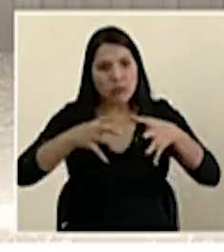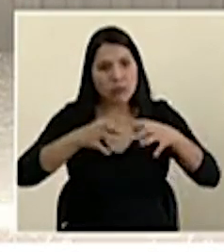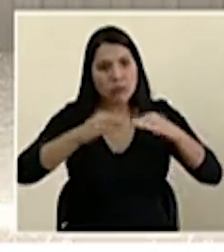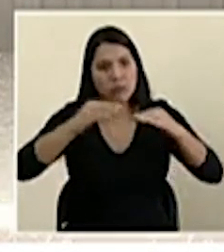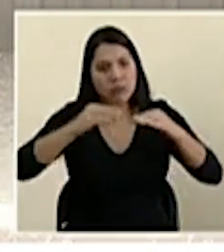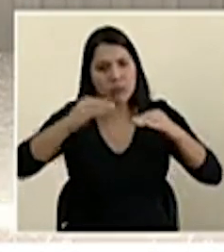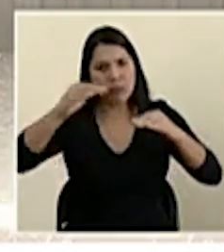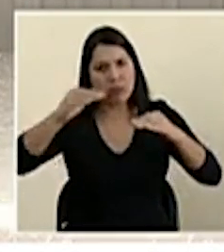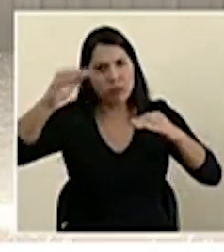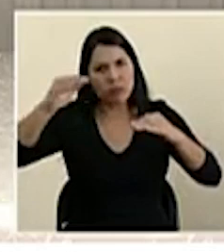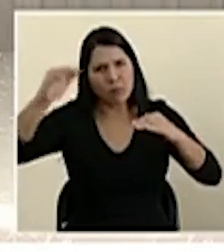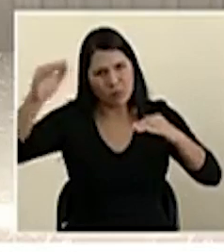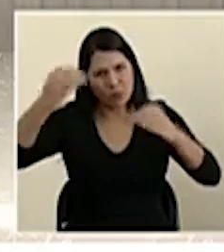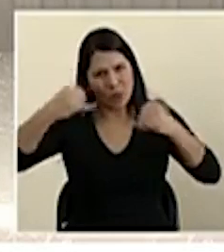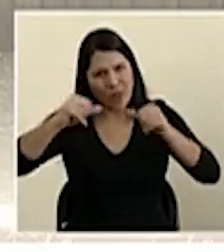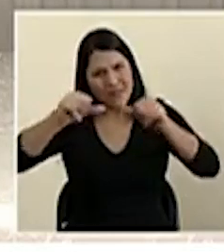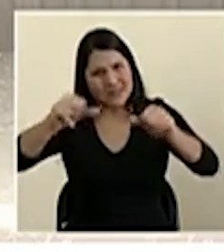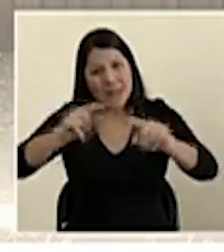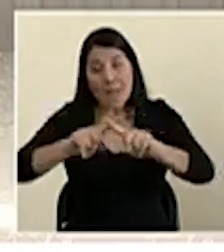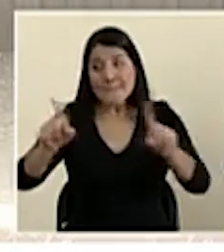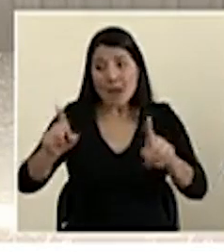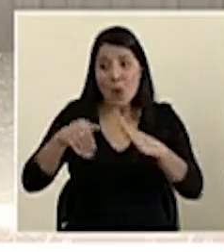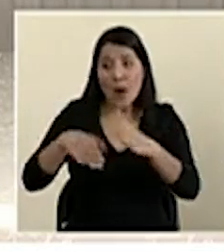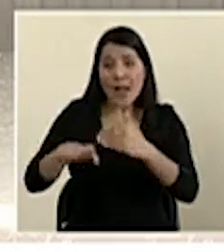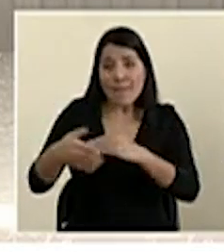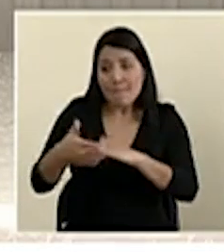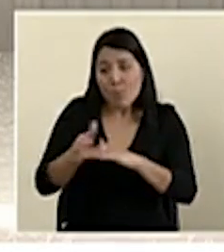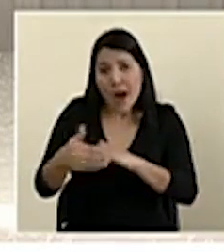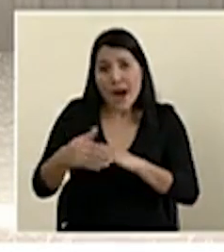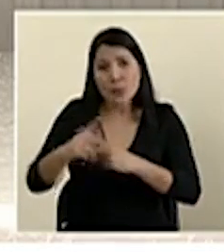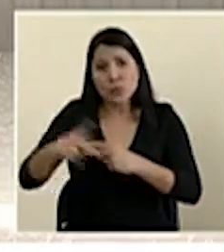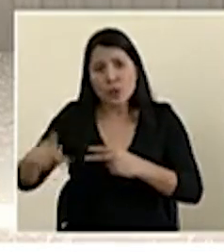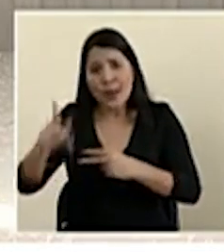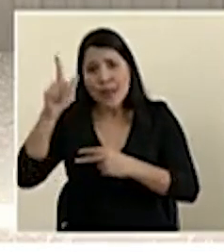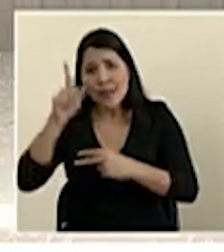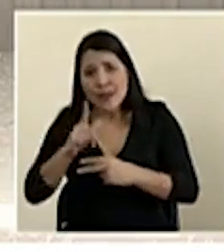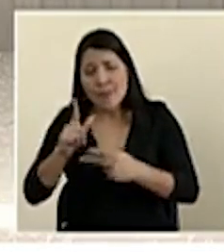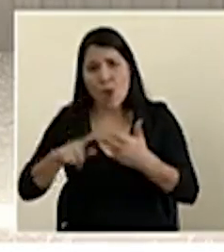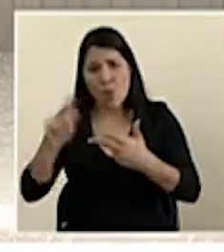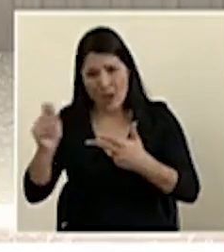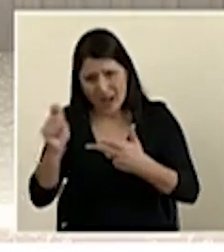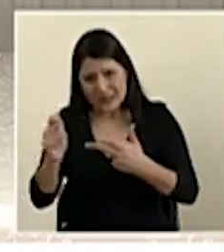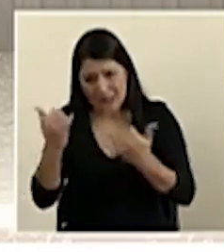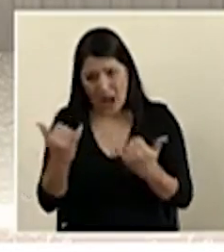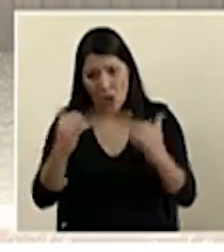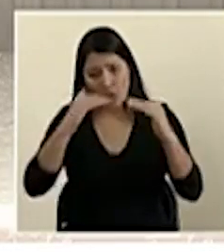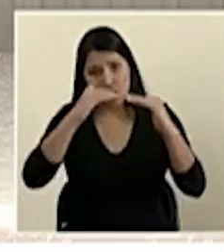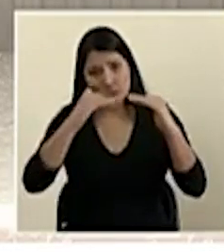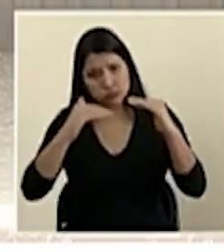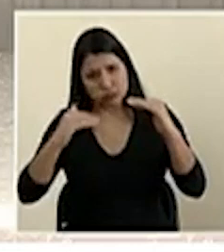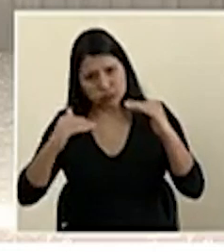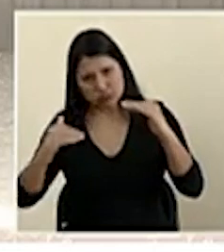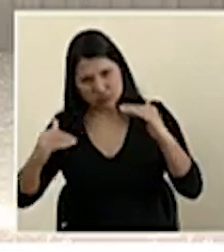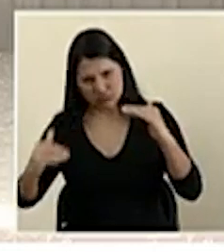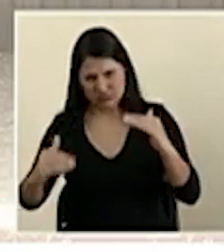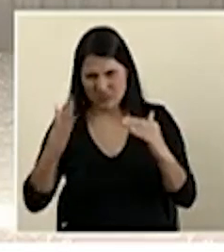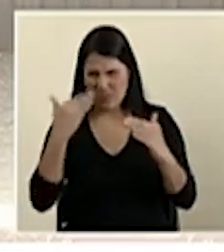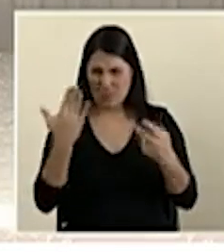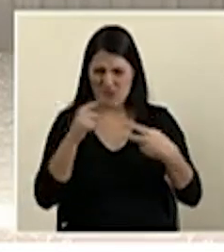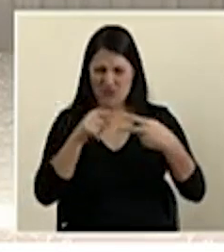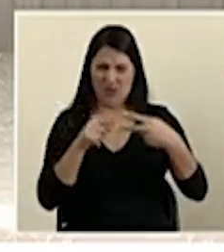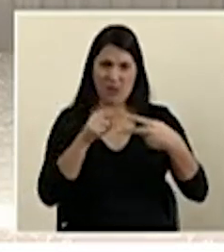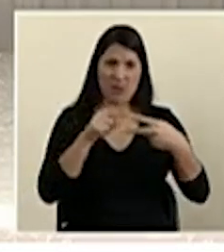mayoría de los cantones costeros tienen varias semanas sin casos nuevos, a excepción de Garavito. Al respecto, ¿a qué atribuyen esas dos tendencias?